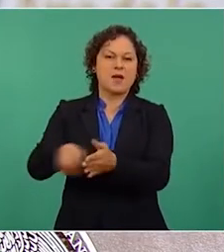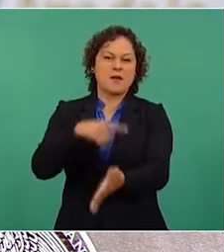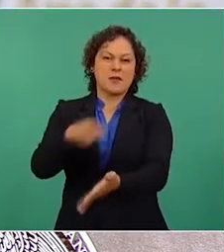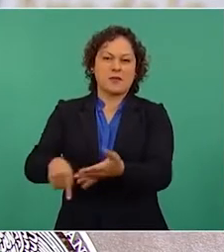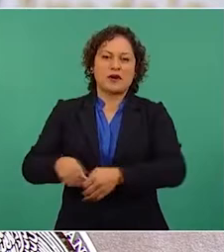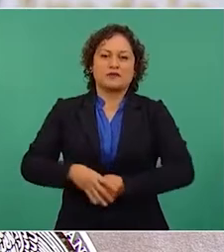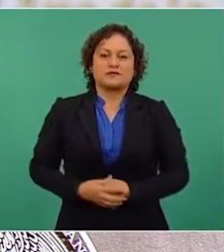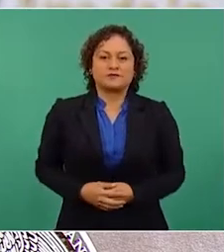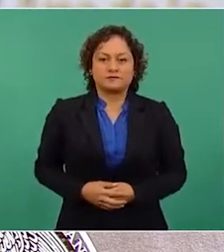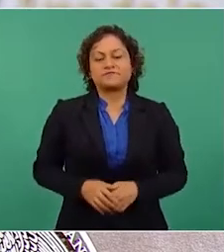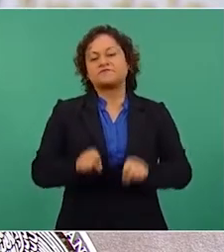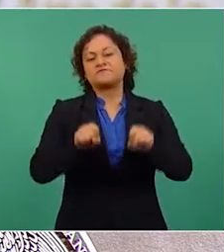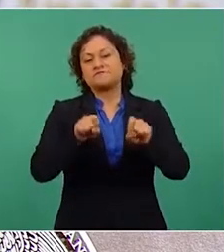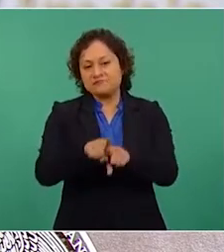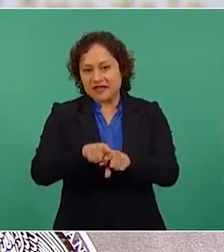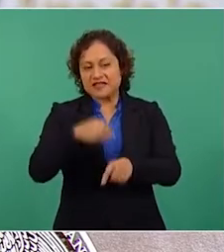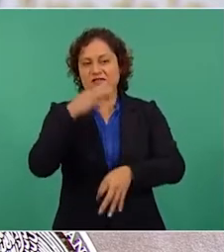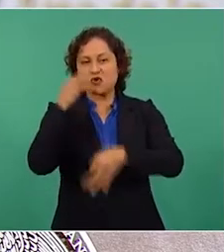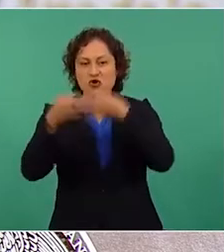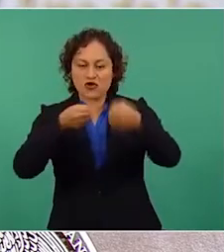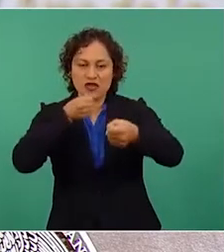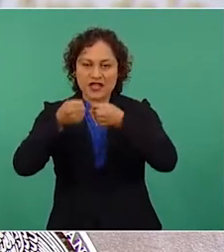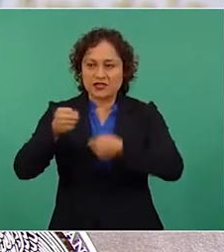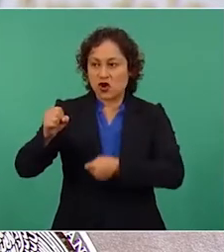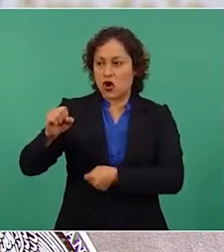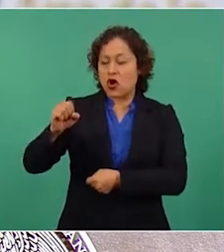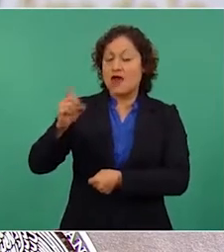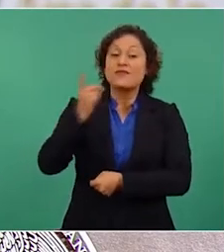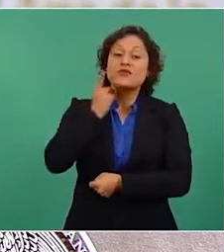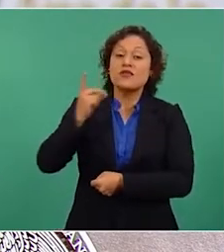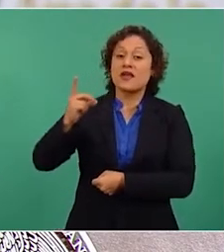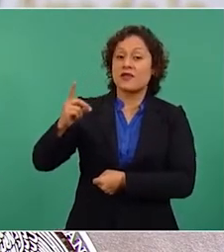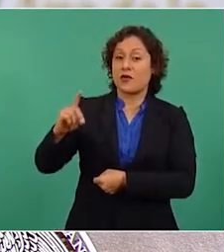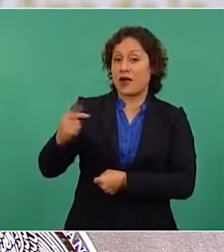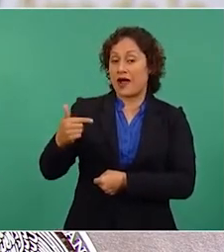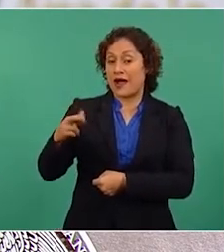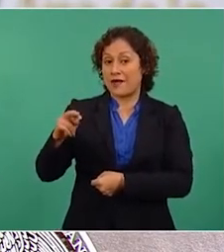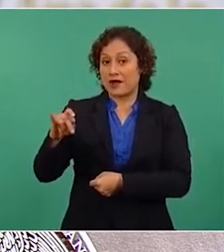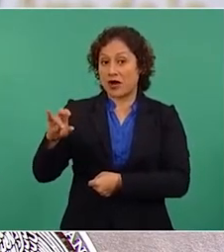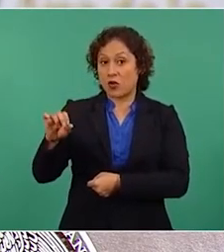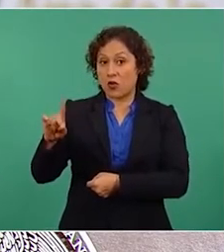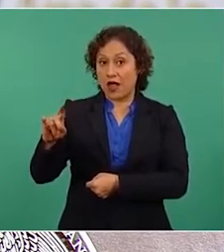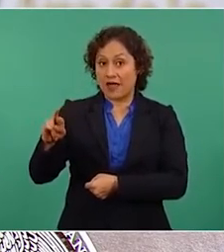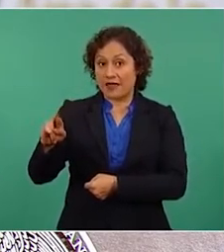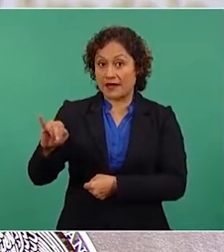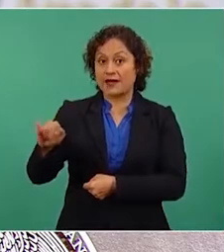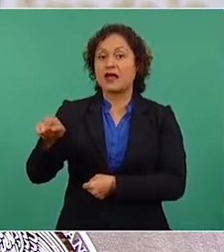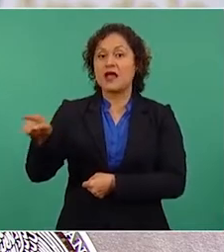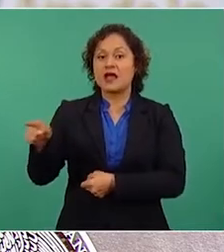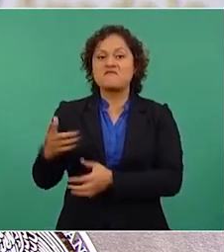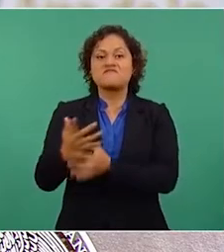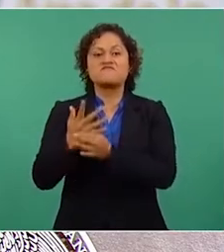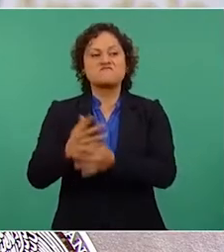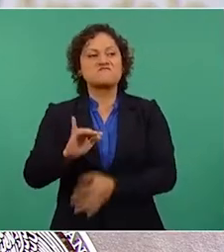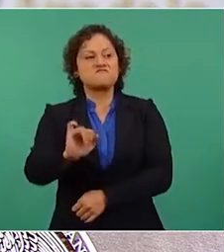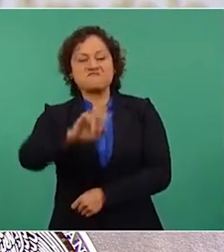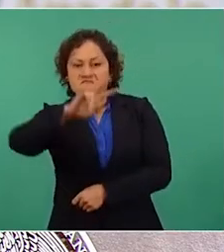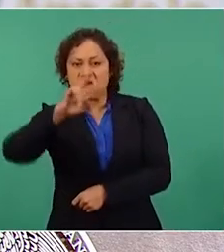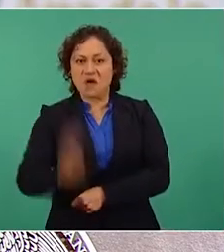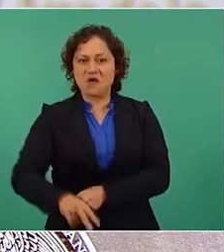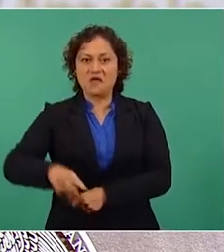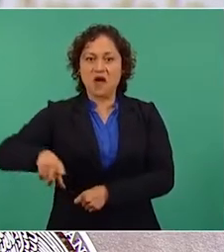el diputado Gabriel Cuadri, fiel a su estilo, aprovechó la nota para reclamar la supuesta ineptitud del gobierno de México